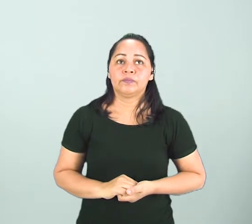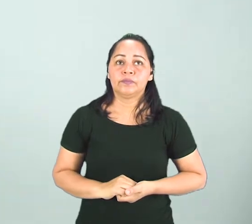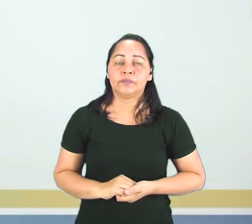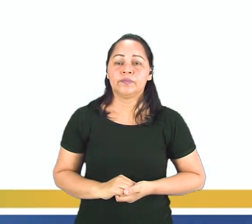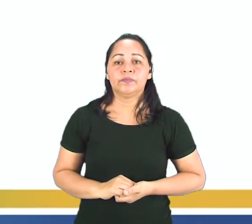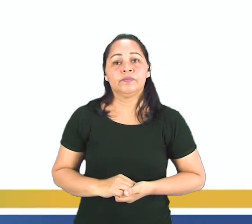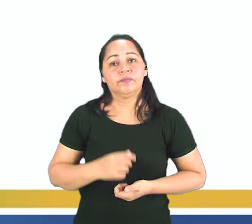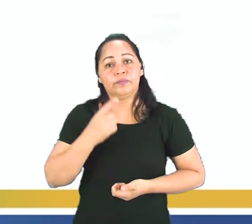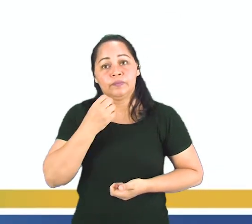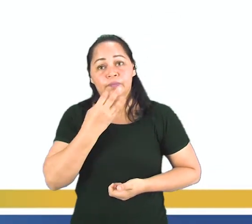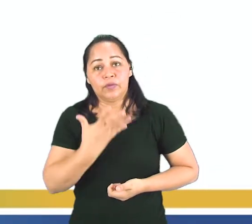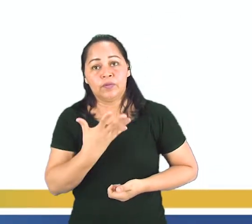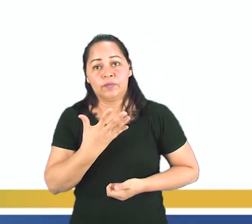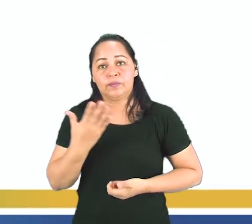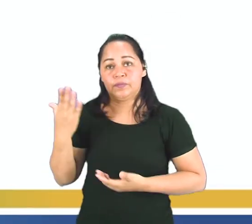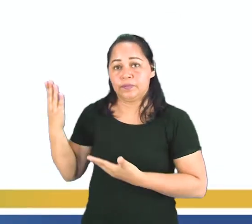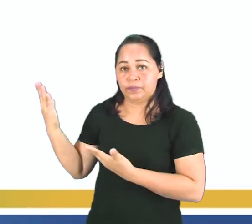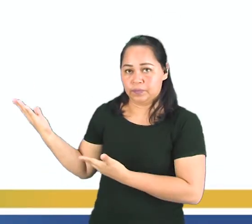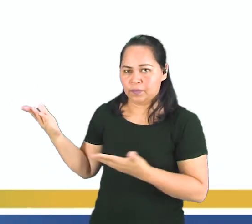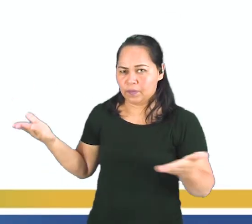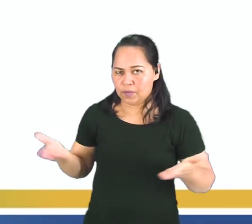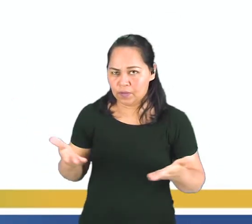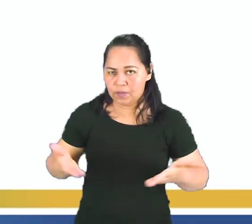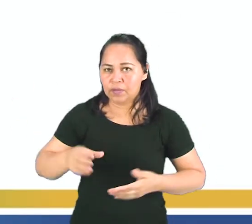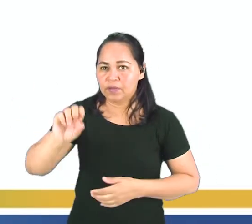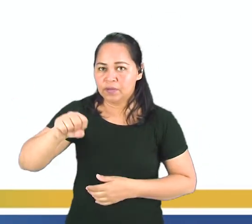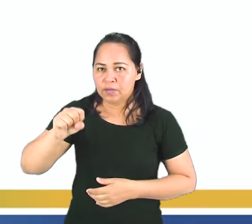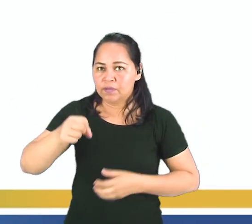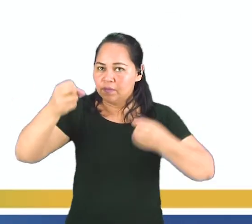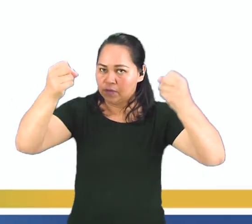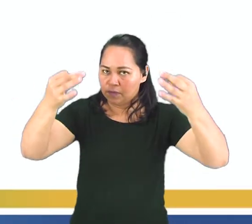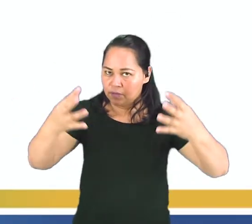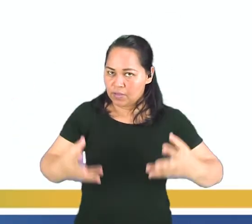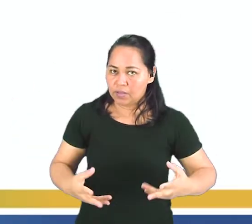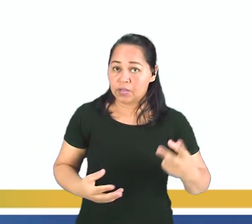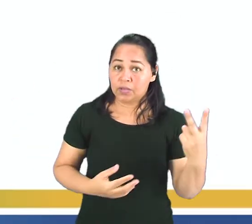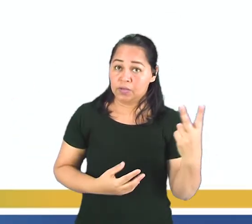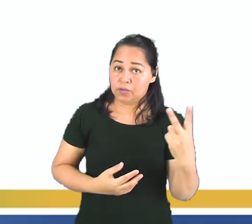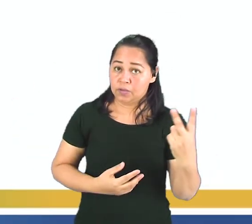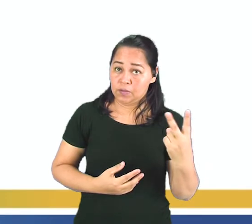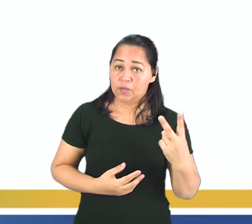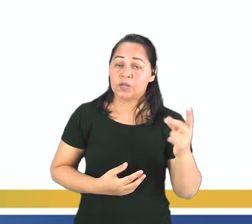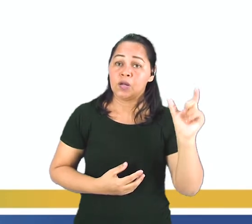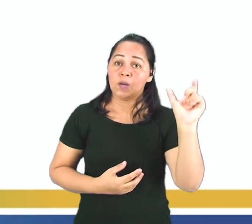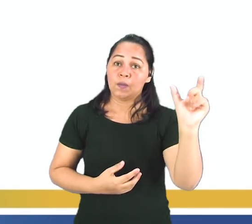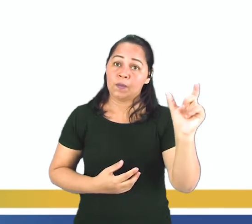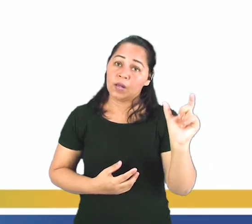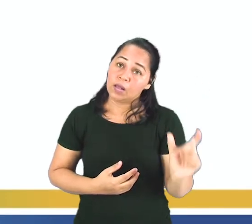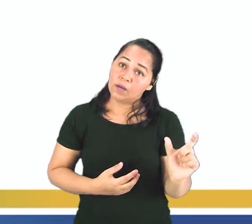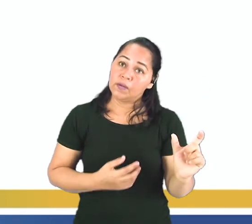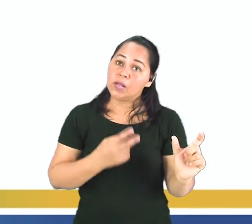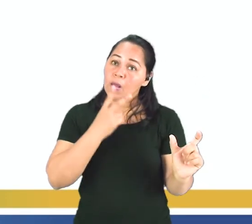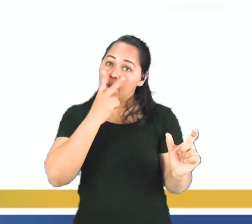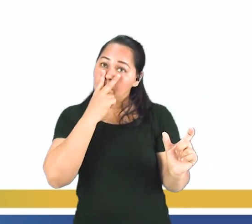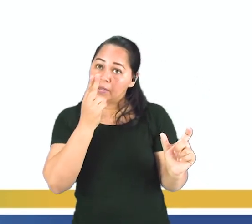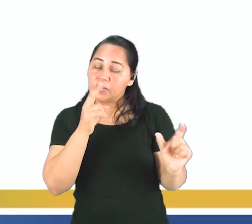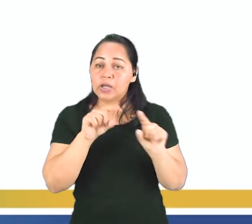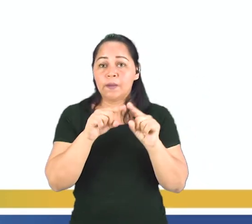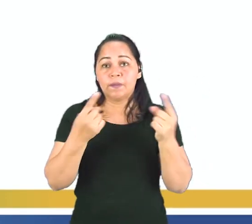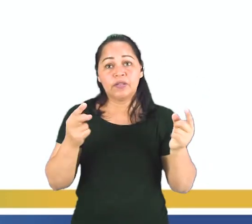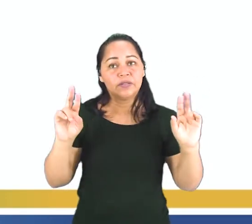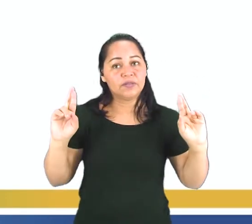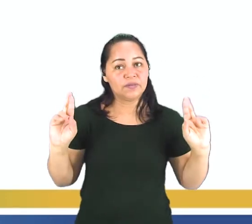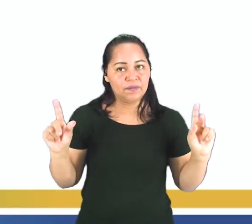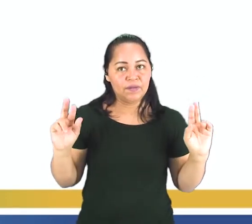Bueno, ahora sí. Vamos a hablar sobre estas dos que son ahí palabras parecidas, pero son muy